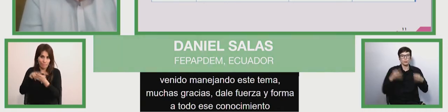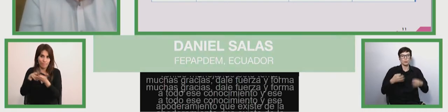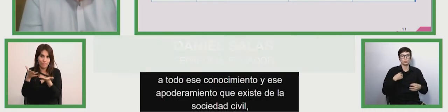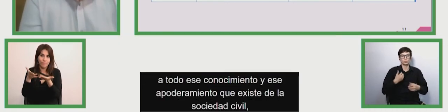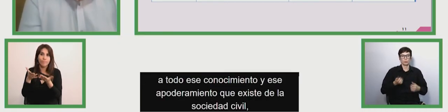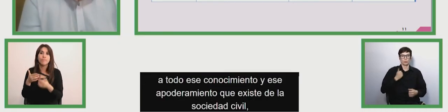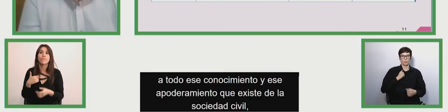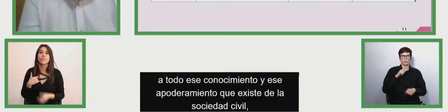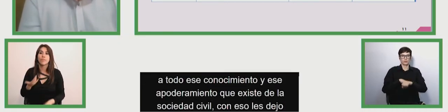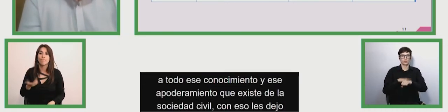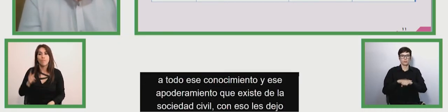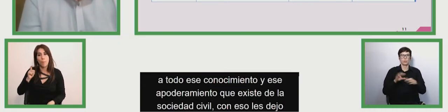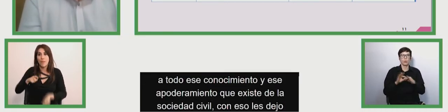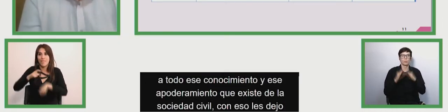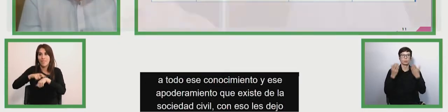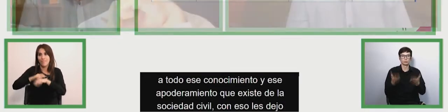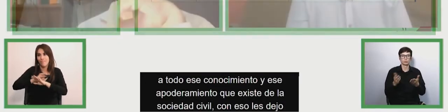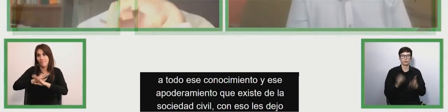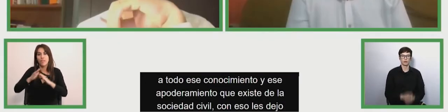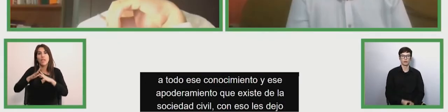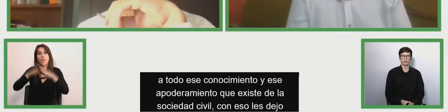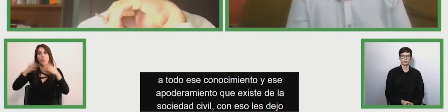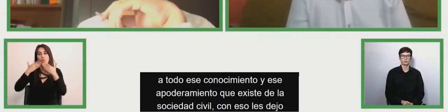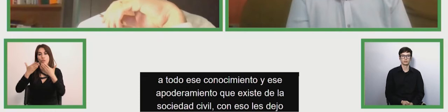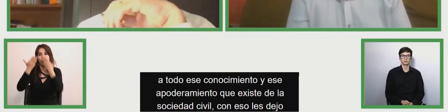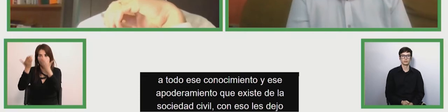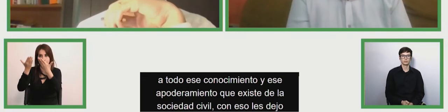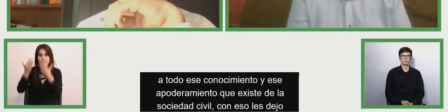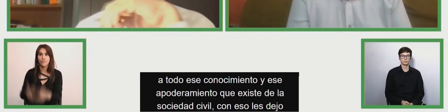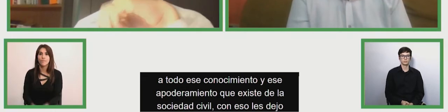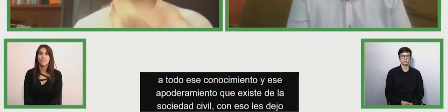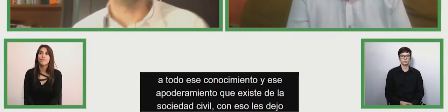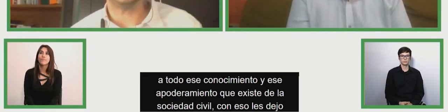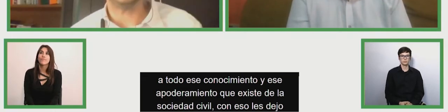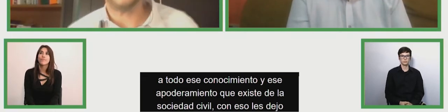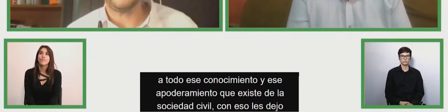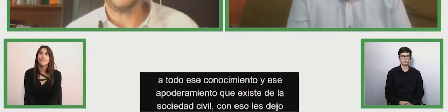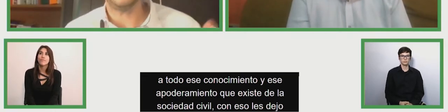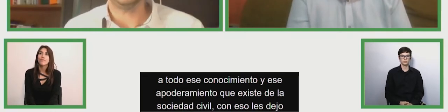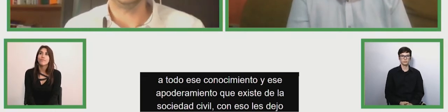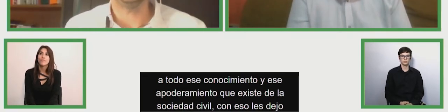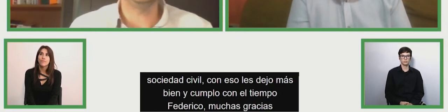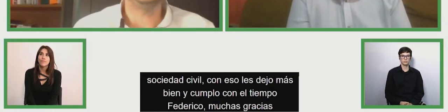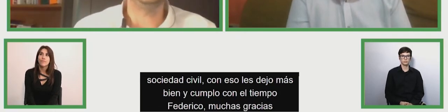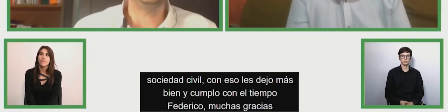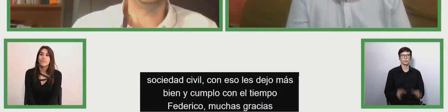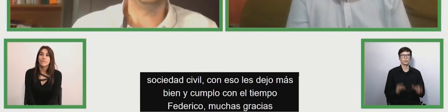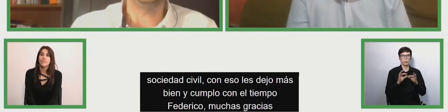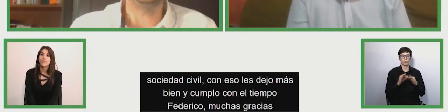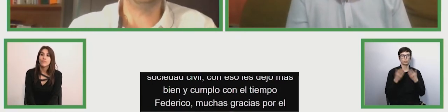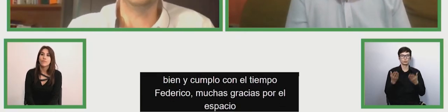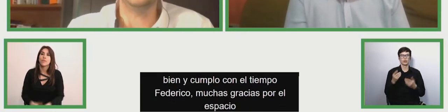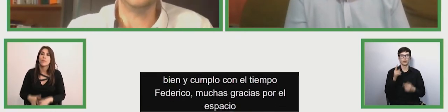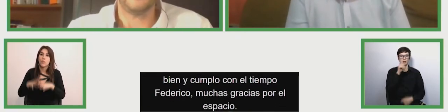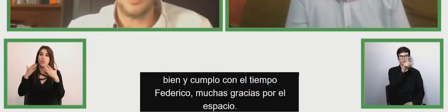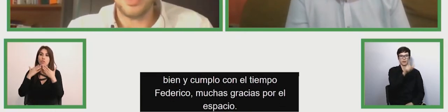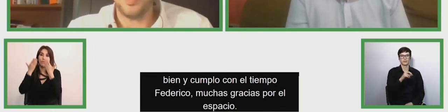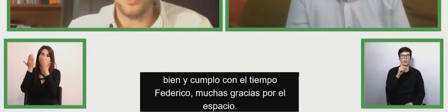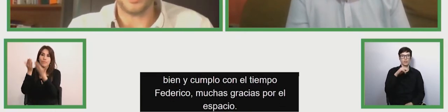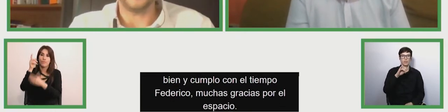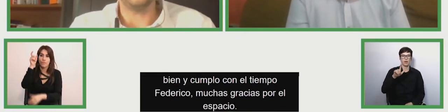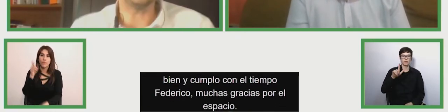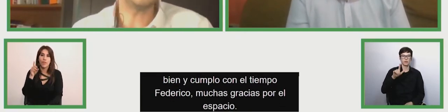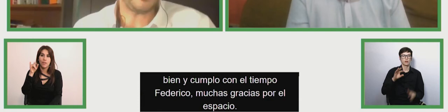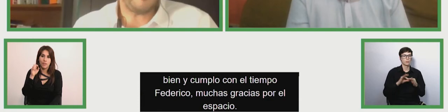Federico muchísimas gracias por el espacio muchas gracias a ti Daniel muchas gracias